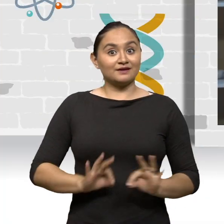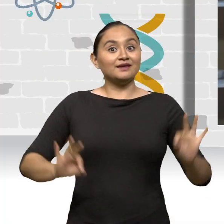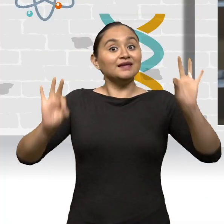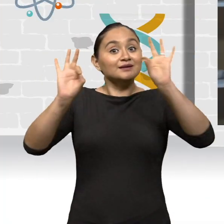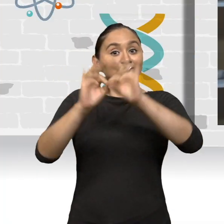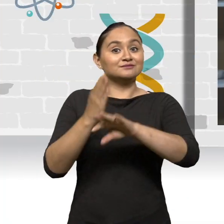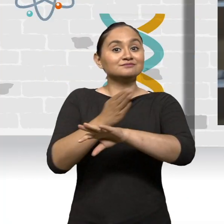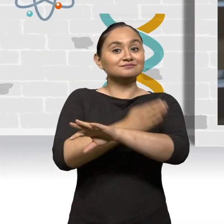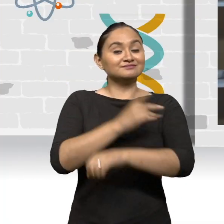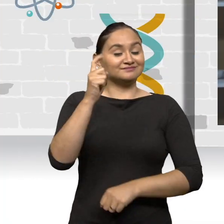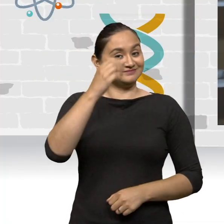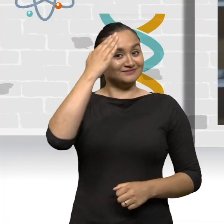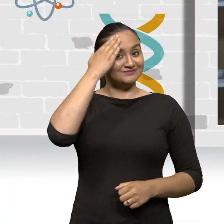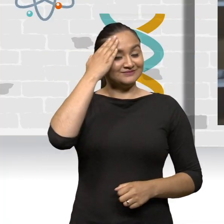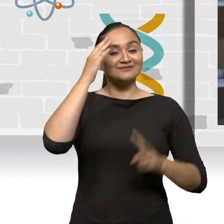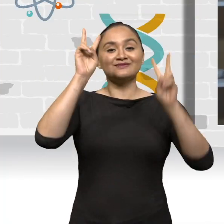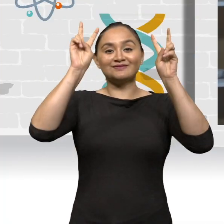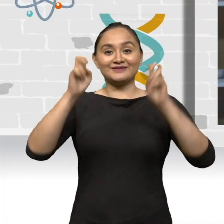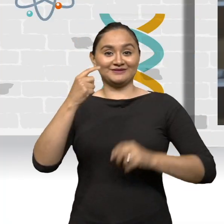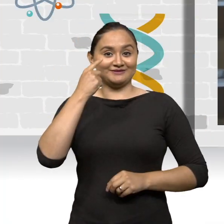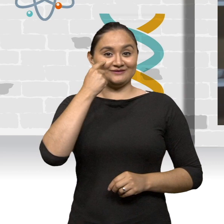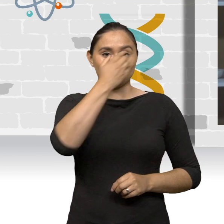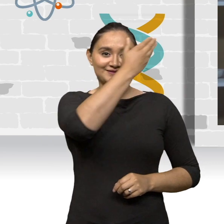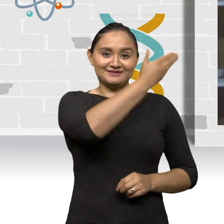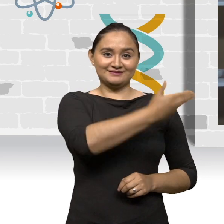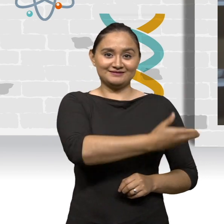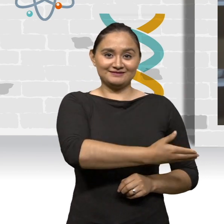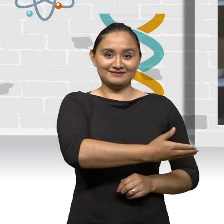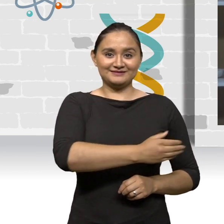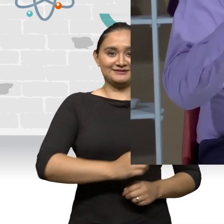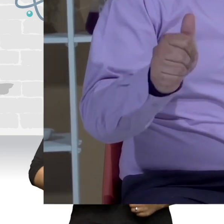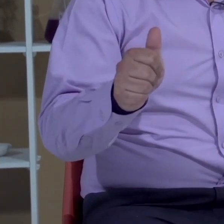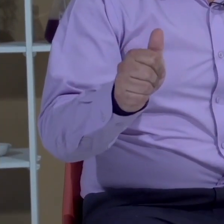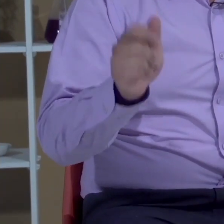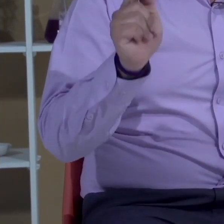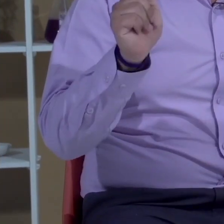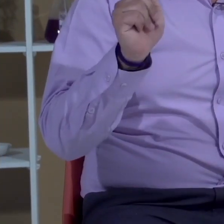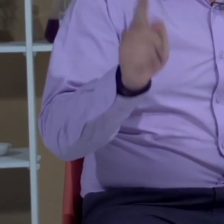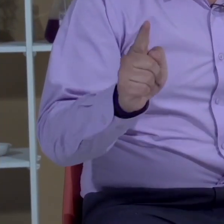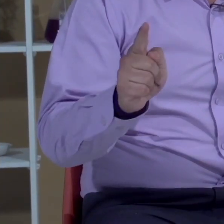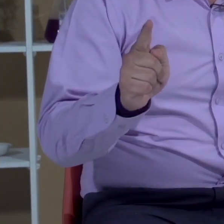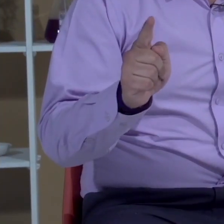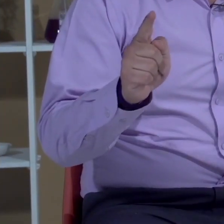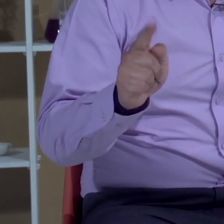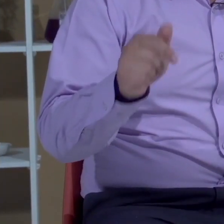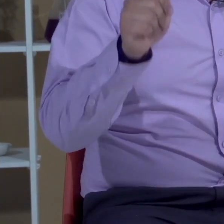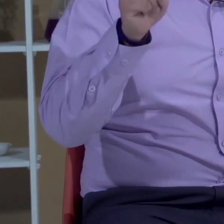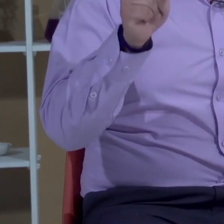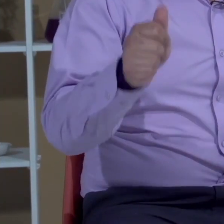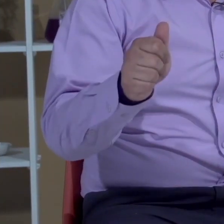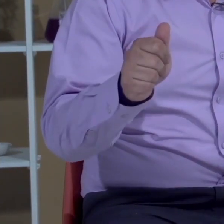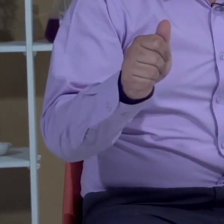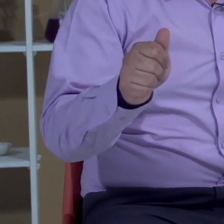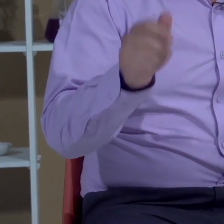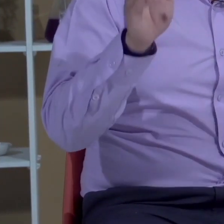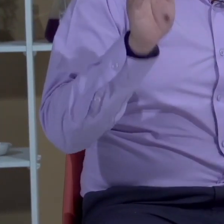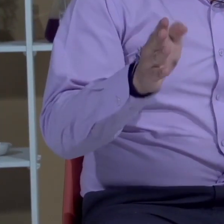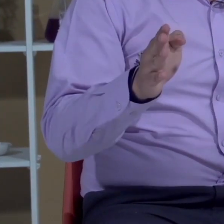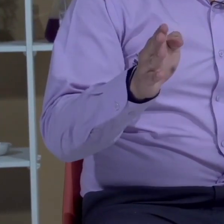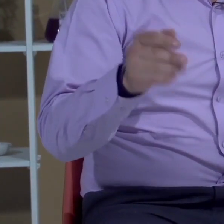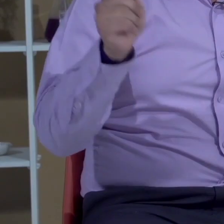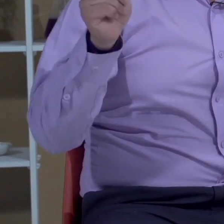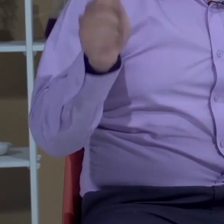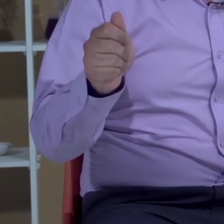Para tener un mejor entendimiento de la clase de hoy, debes conocer sobre, movimiento, sistemas de referencia, vector posición,